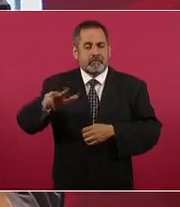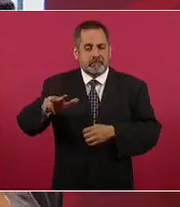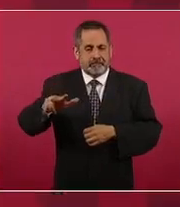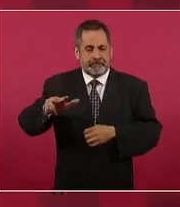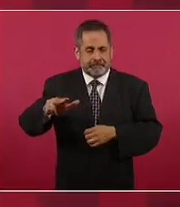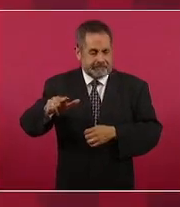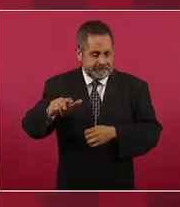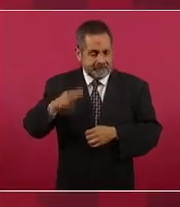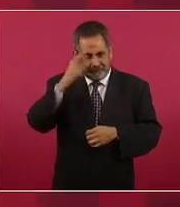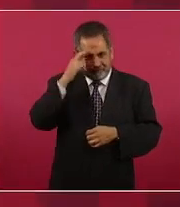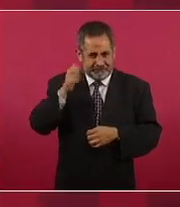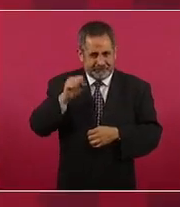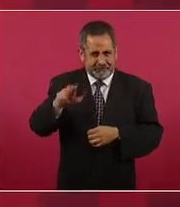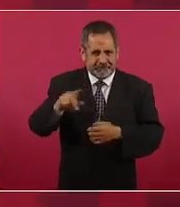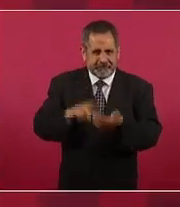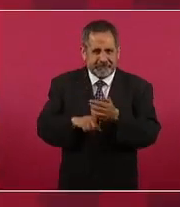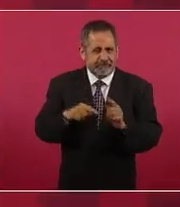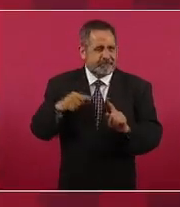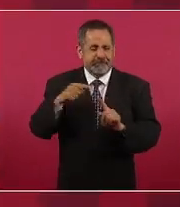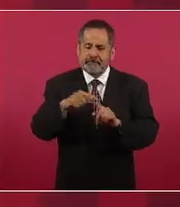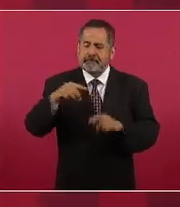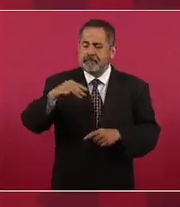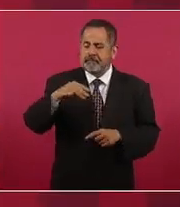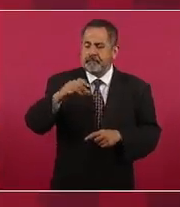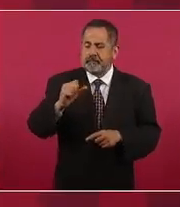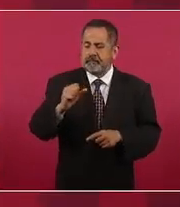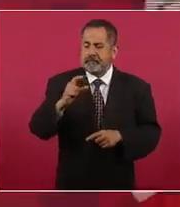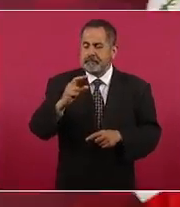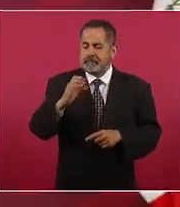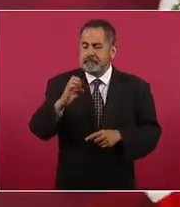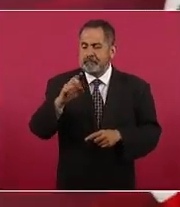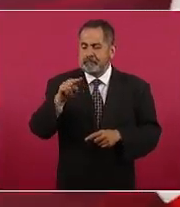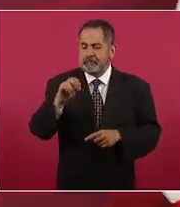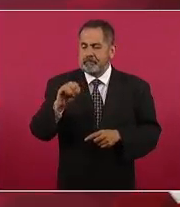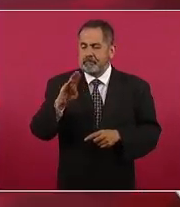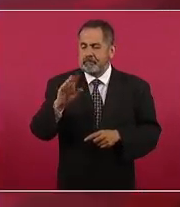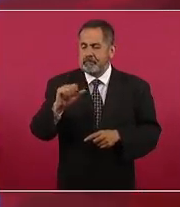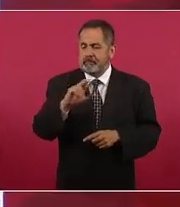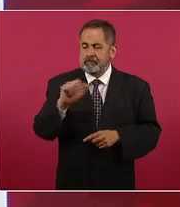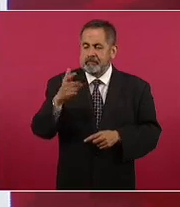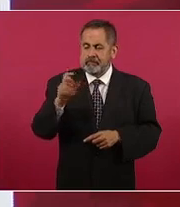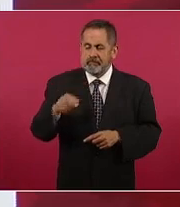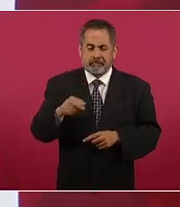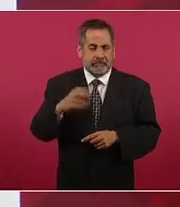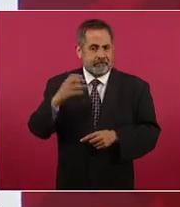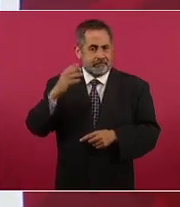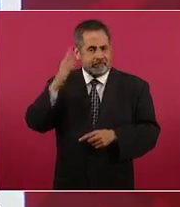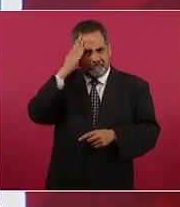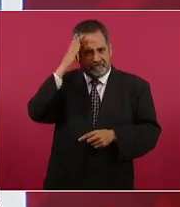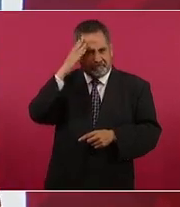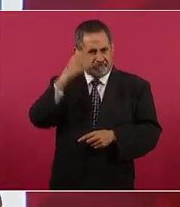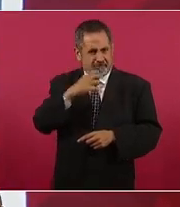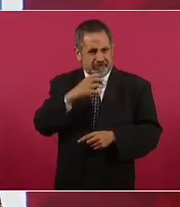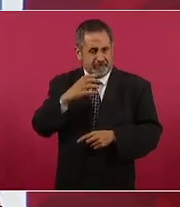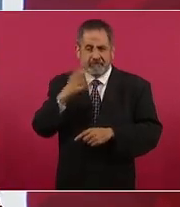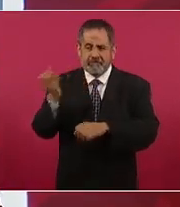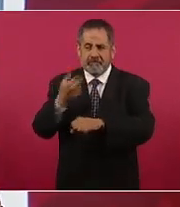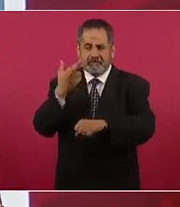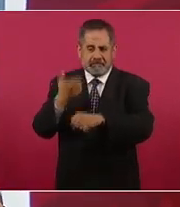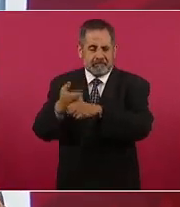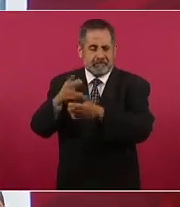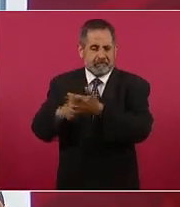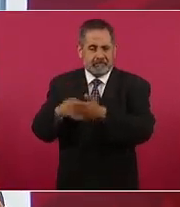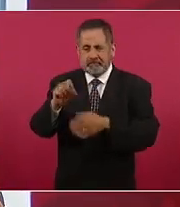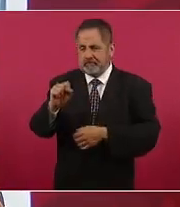fue Marcelino García Barragán el que tomó la decisión que era secretario de la Defensa